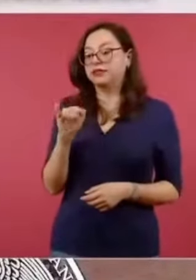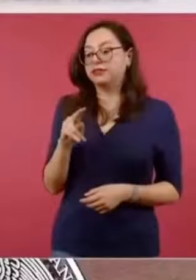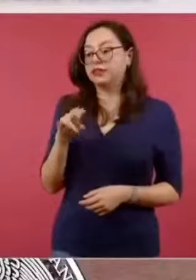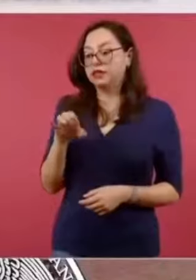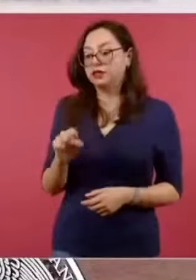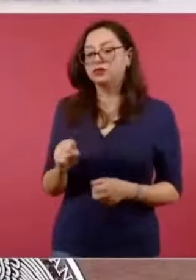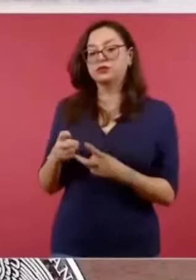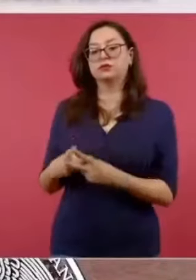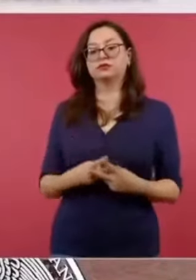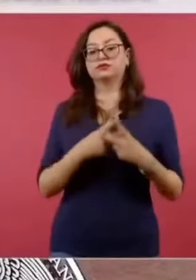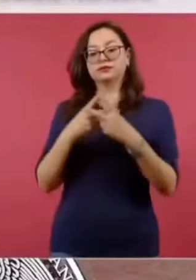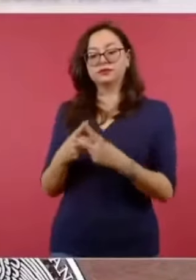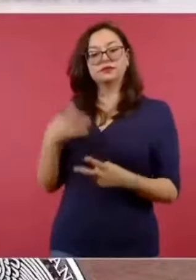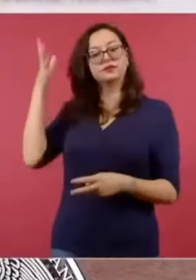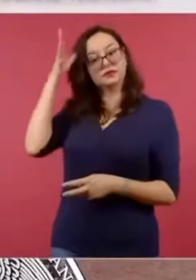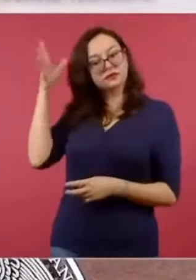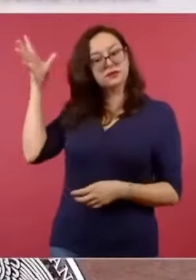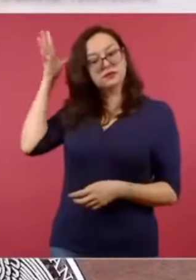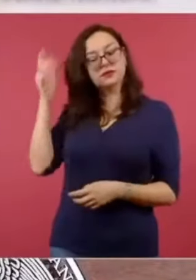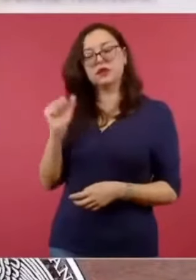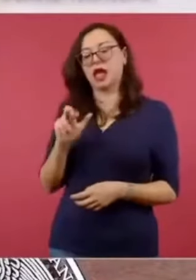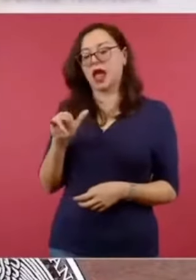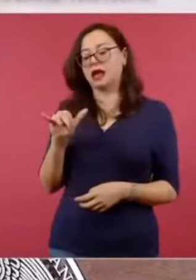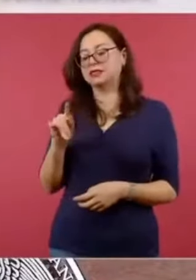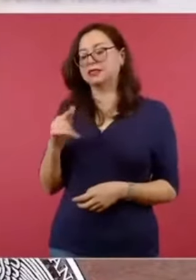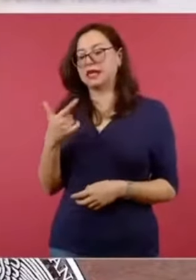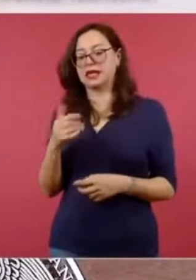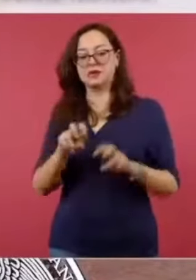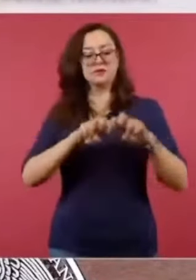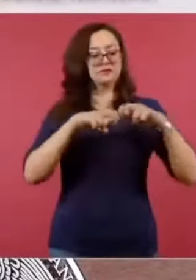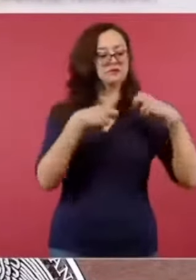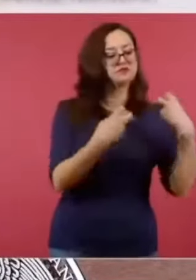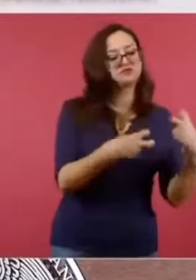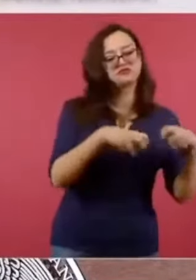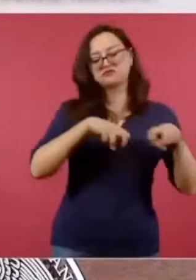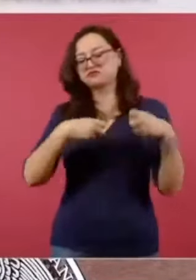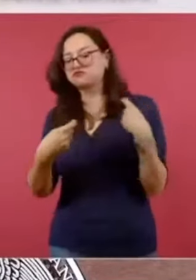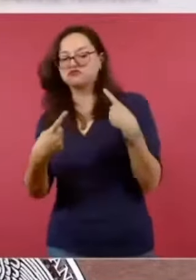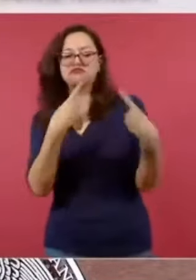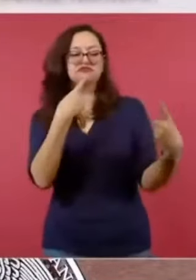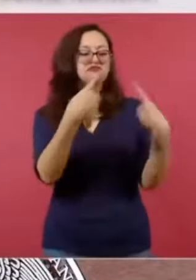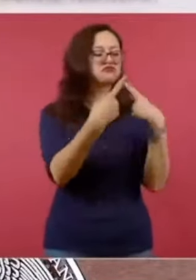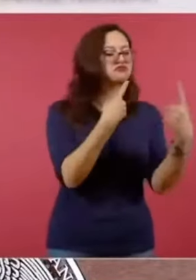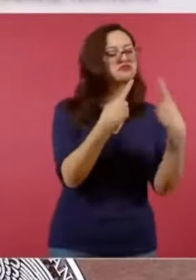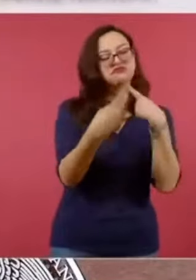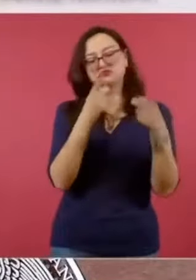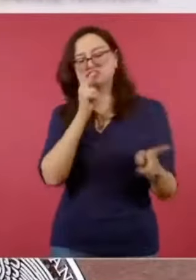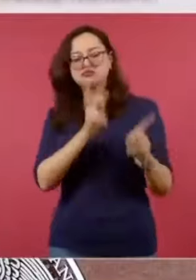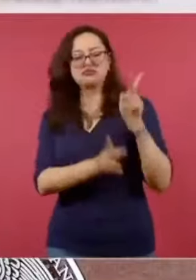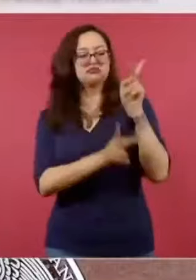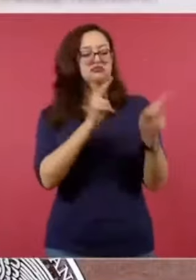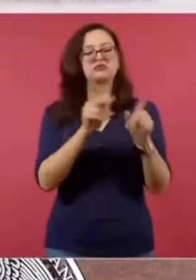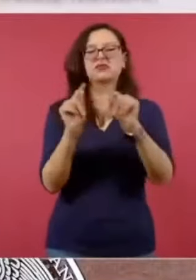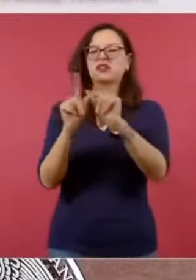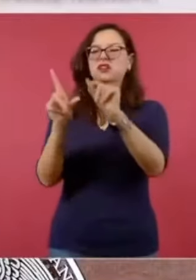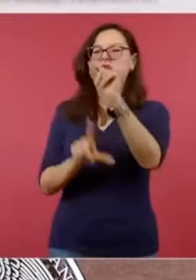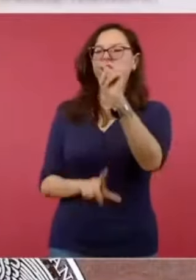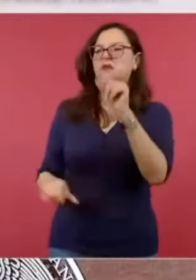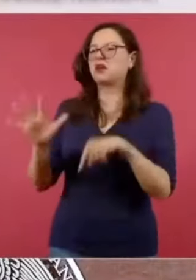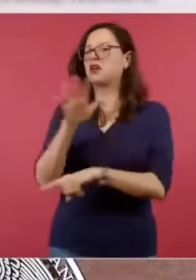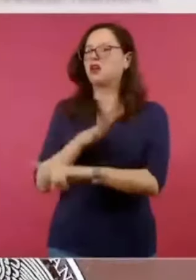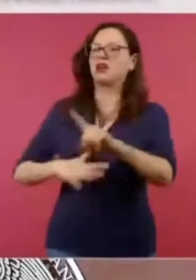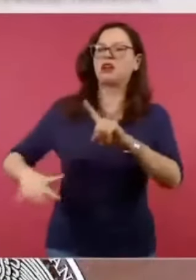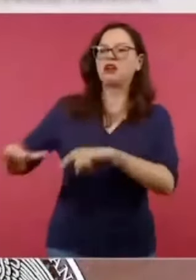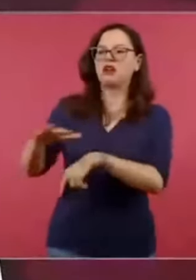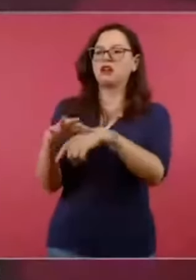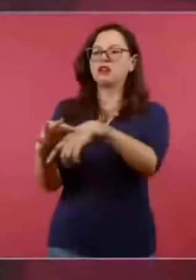Azteca, con Aristegui, no hicieron más que hablarse entre ellos, dejando de lado al México real, a la